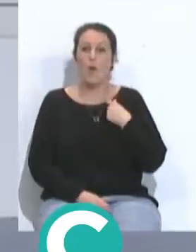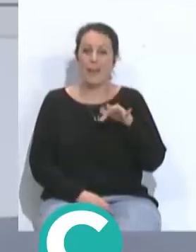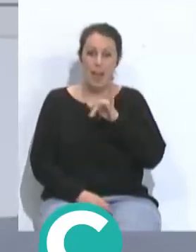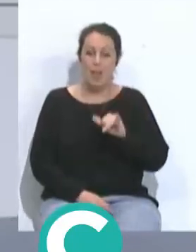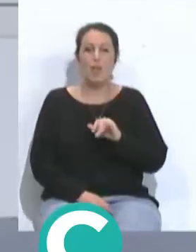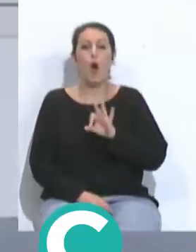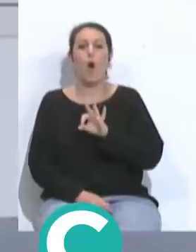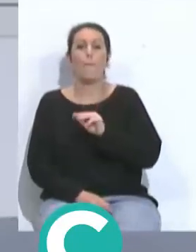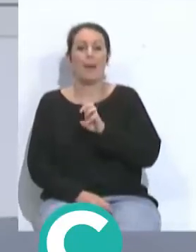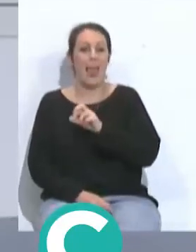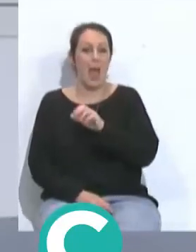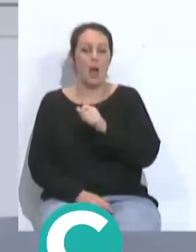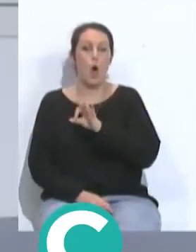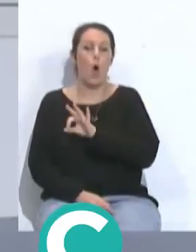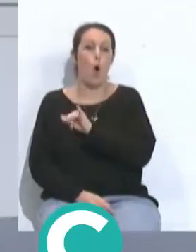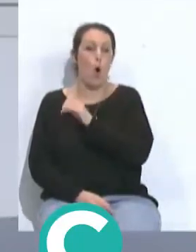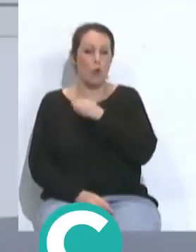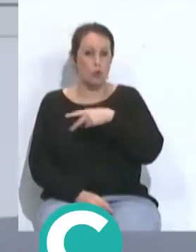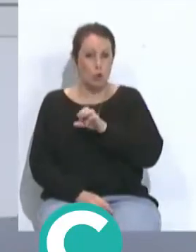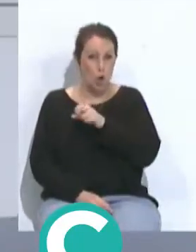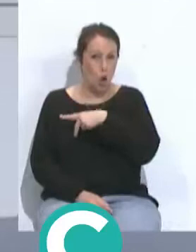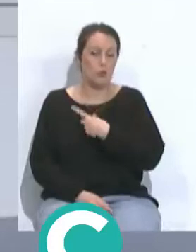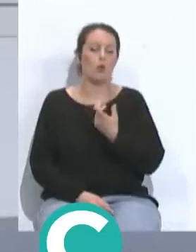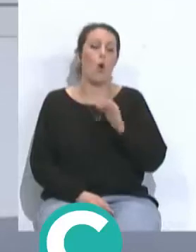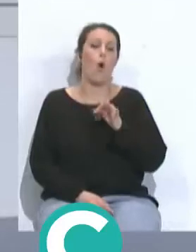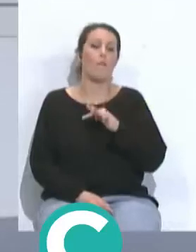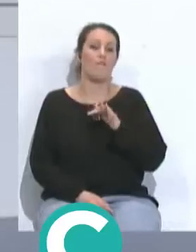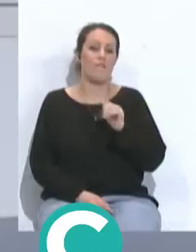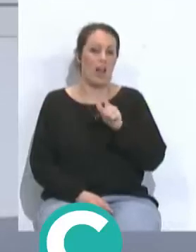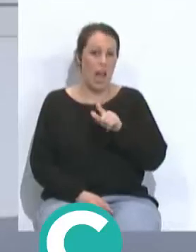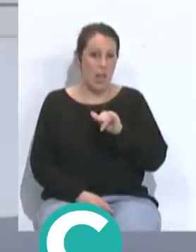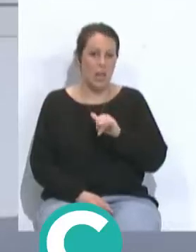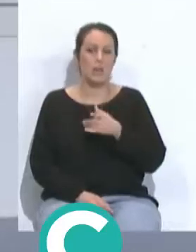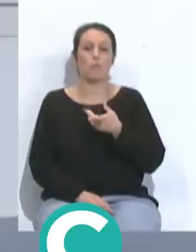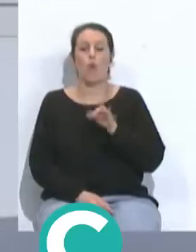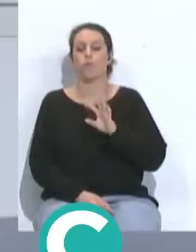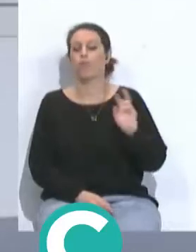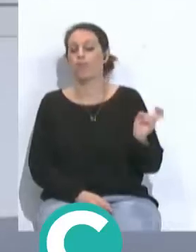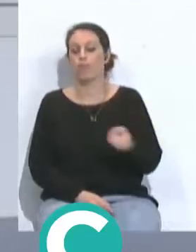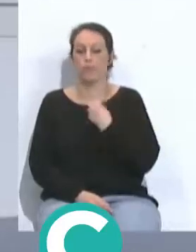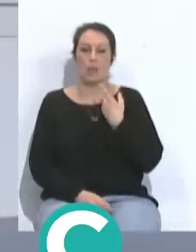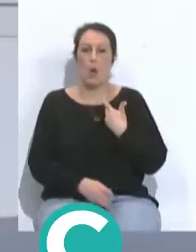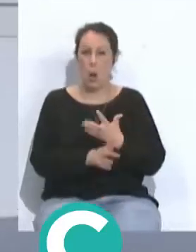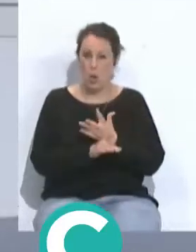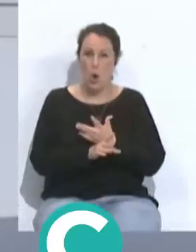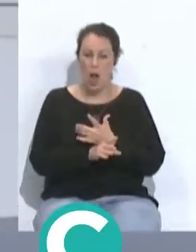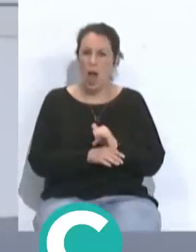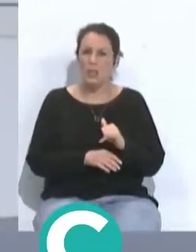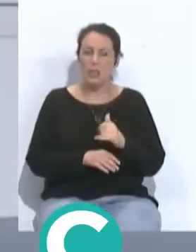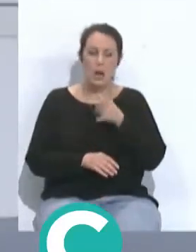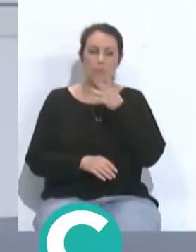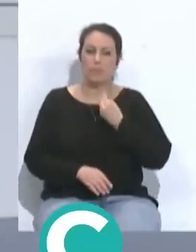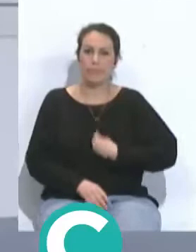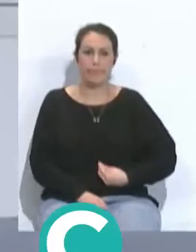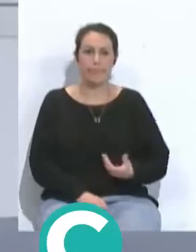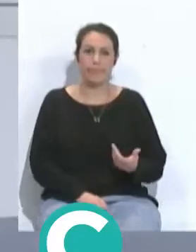Alberto Perea como es el caso de James Johnson como es el caso de Faly Jiménez como o sea hay jugadores que están ahora